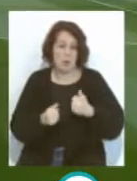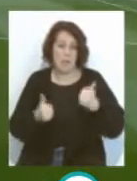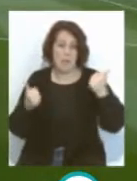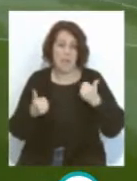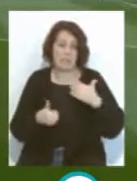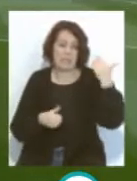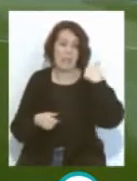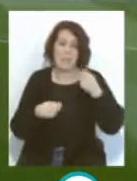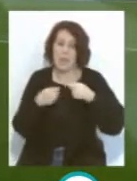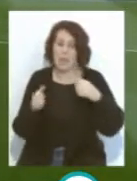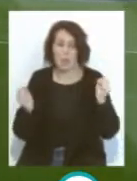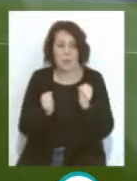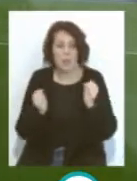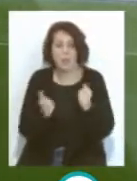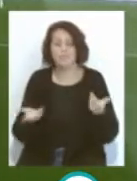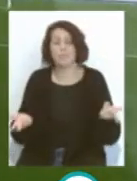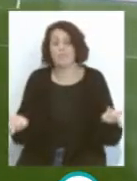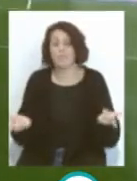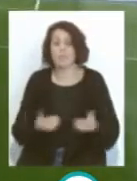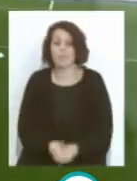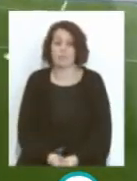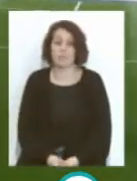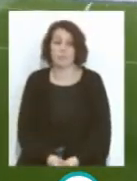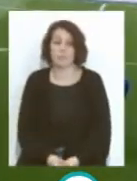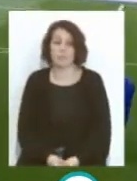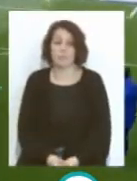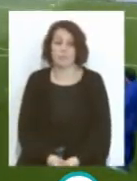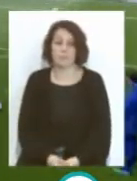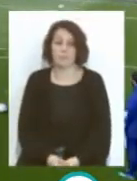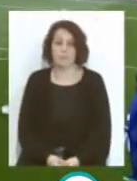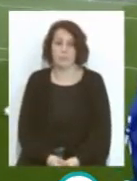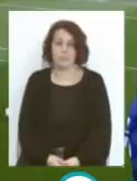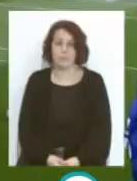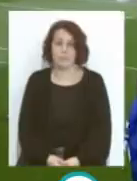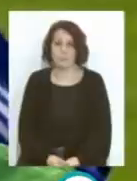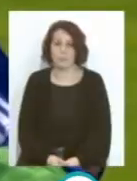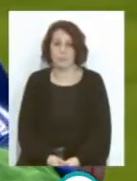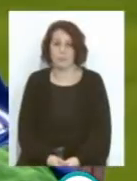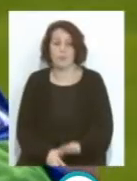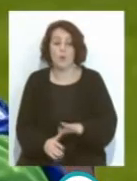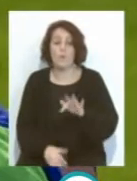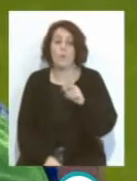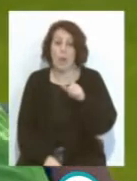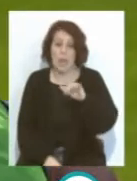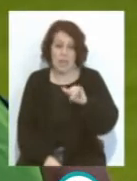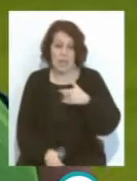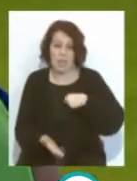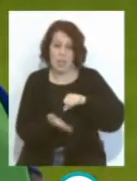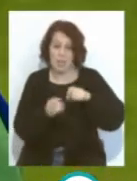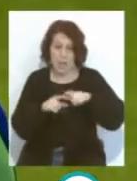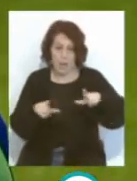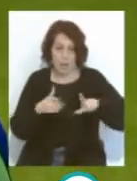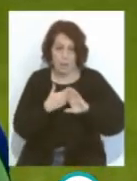invierno, pero subía Fali al centro del campo,